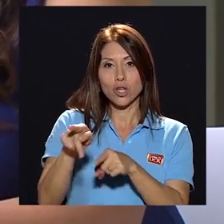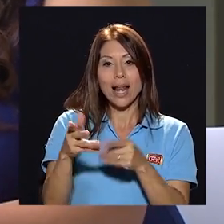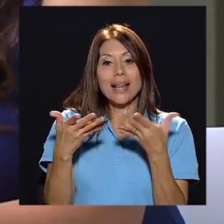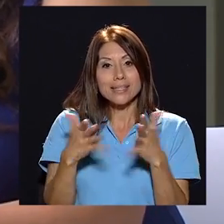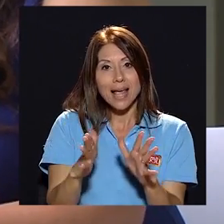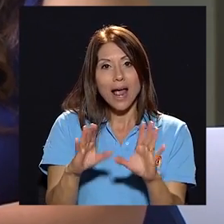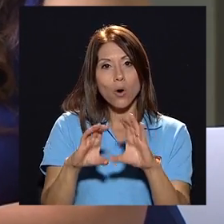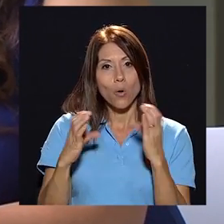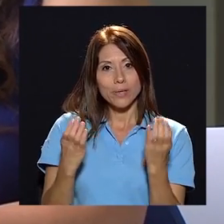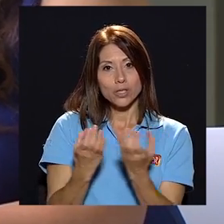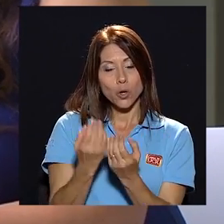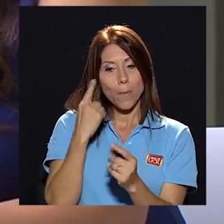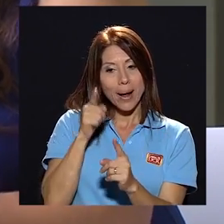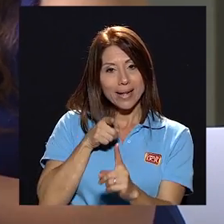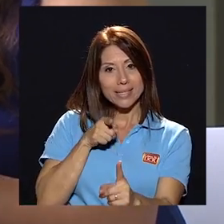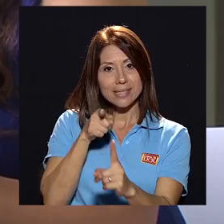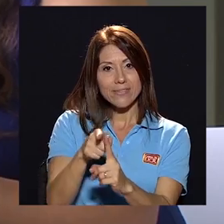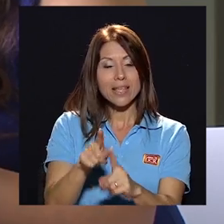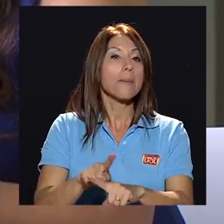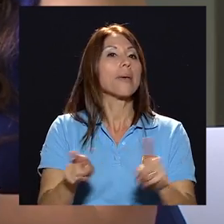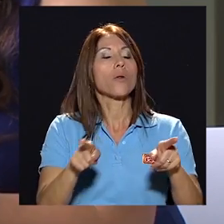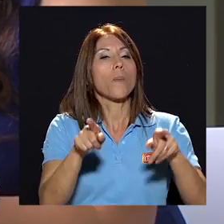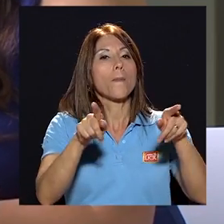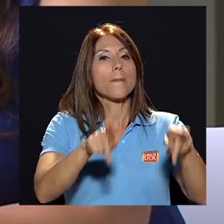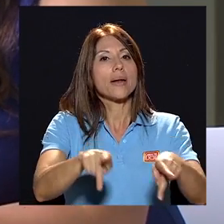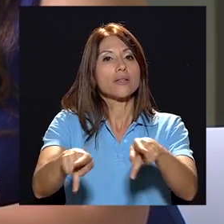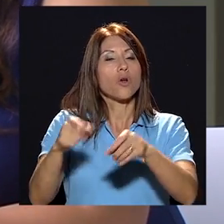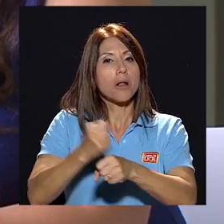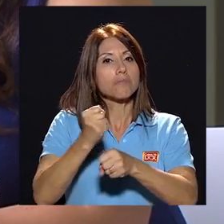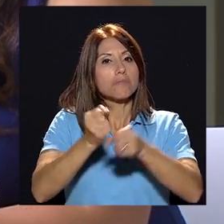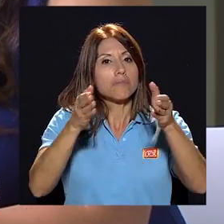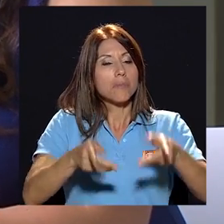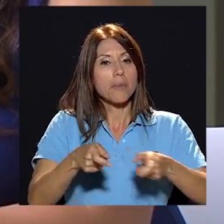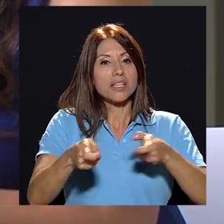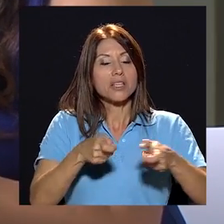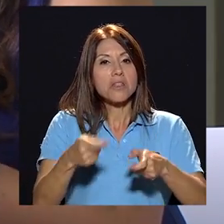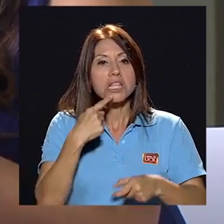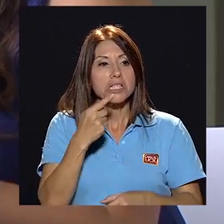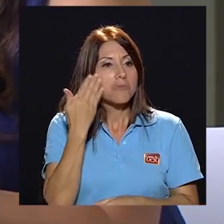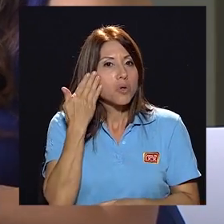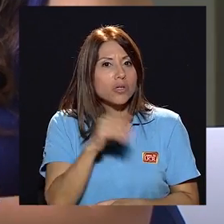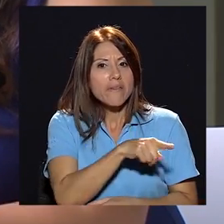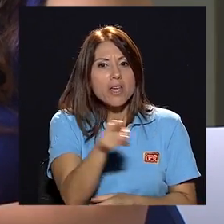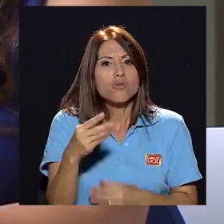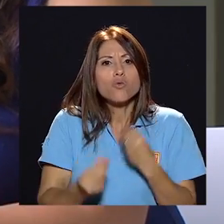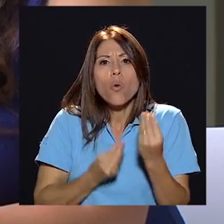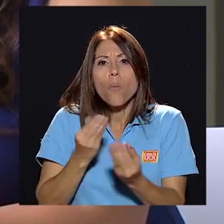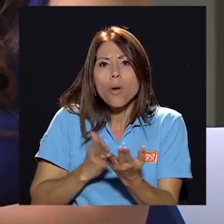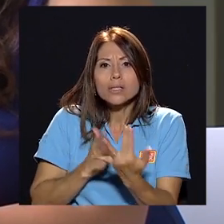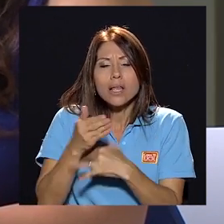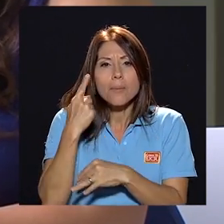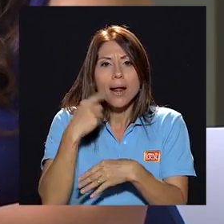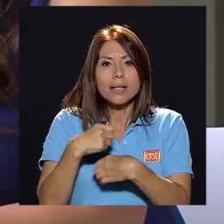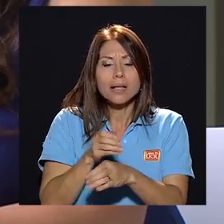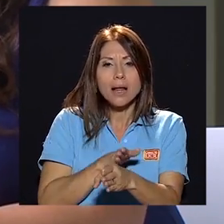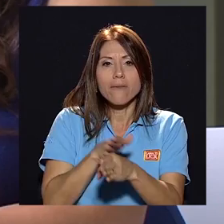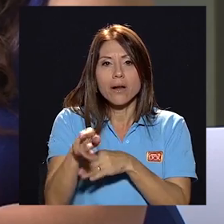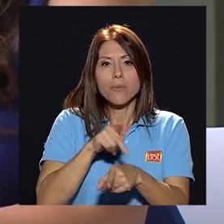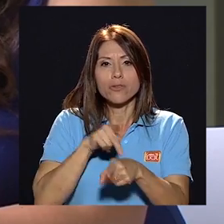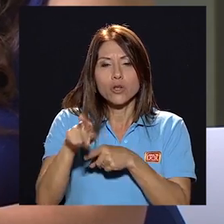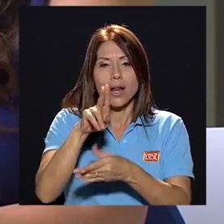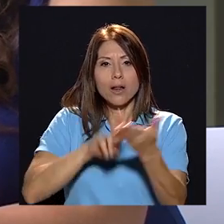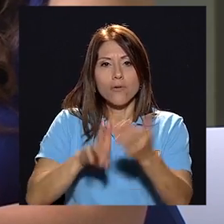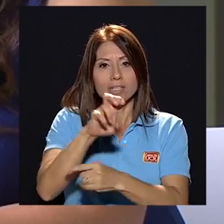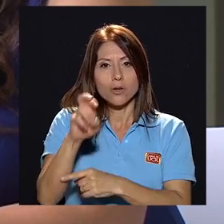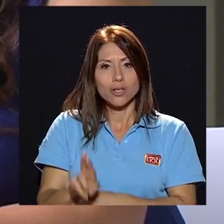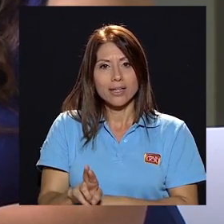una comisión para este fin no obstante el personal administrativo dice desconocer cómo puede acceder a los beneficios de hacer una carrera profesional en